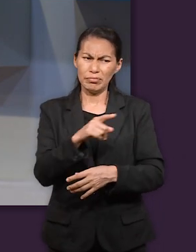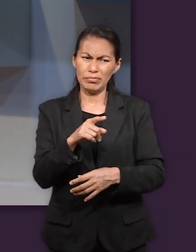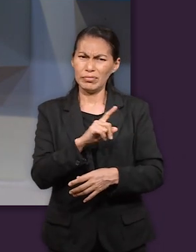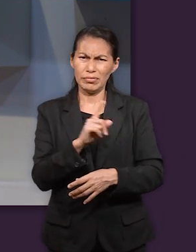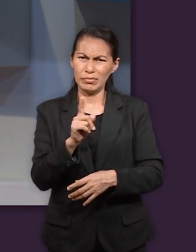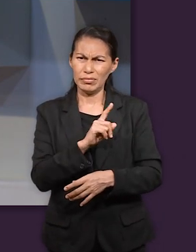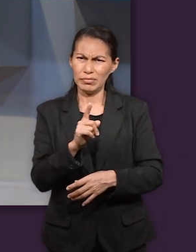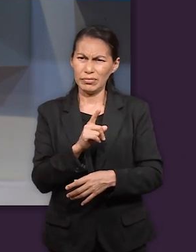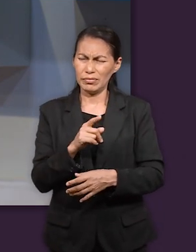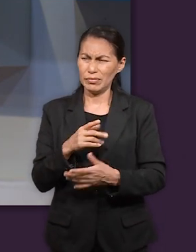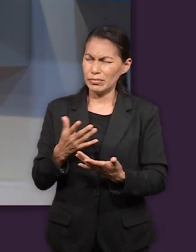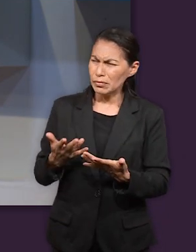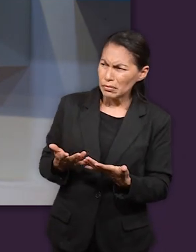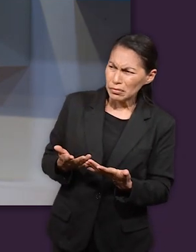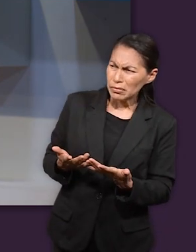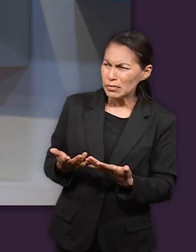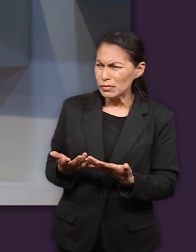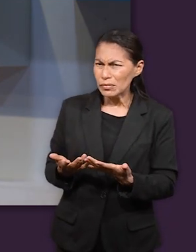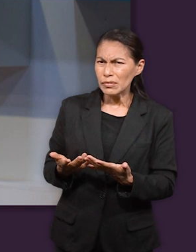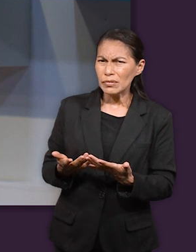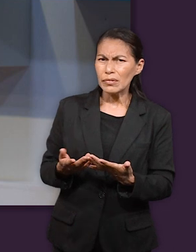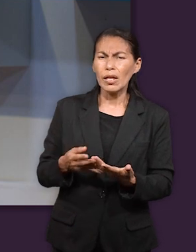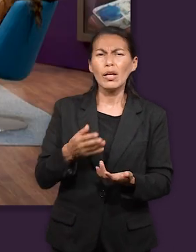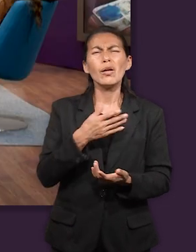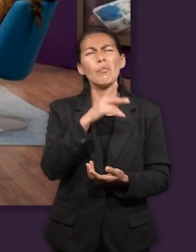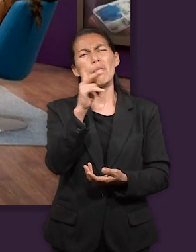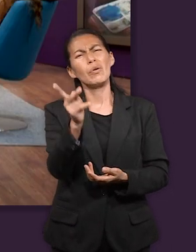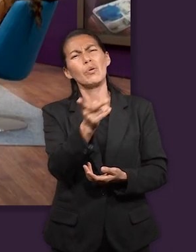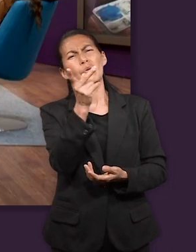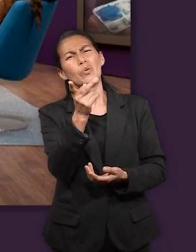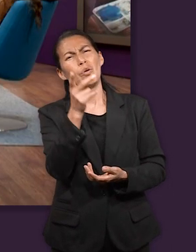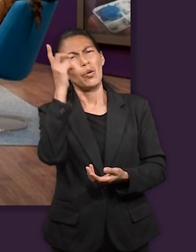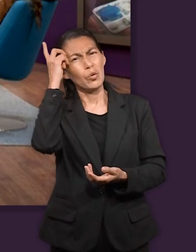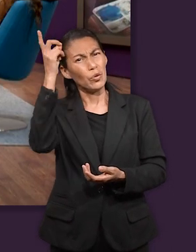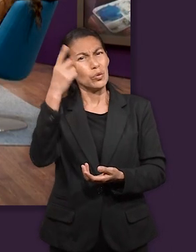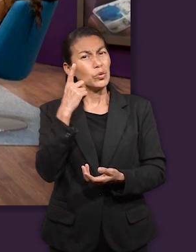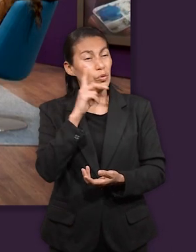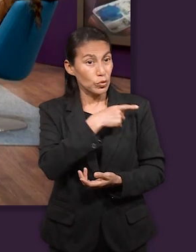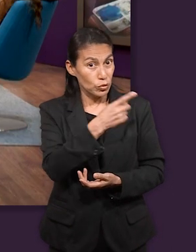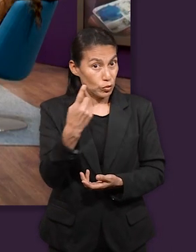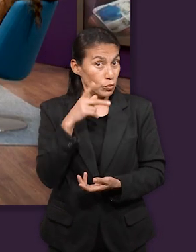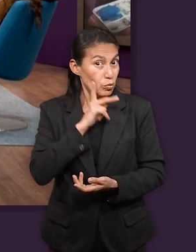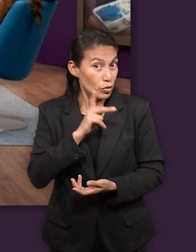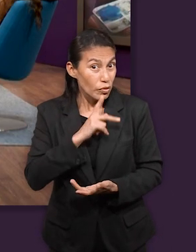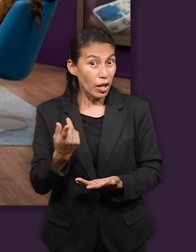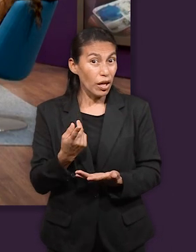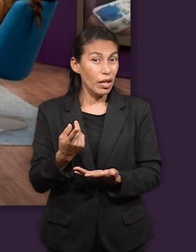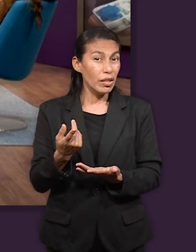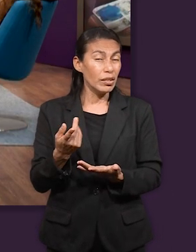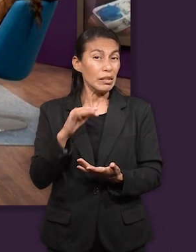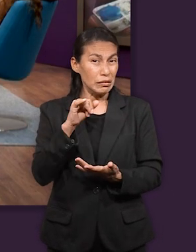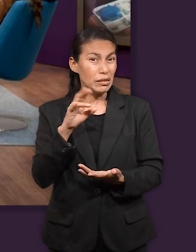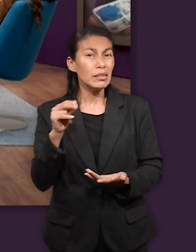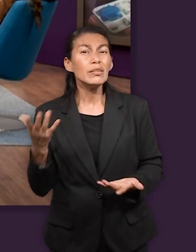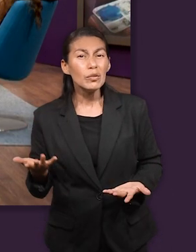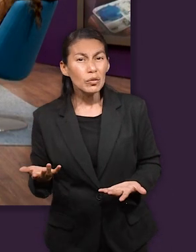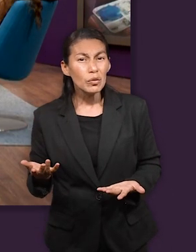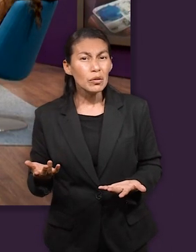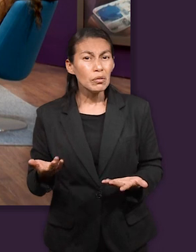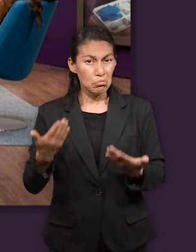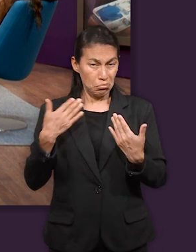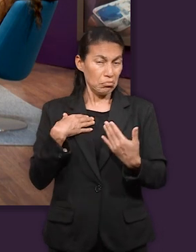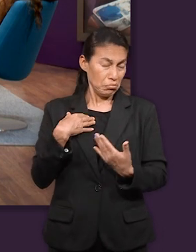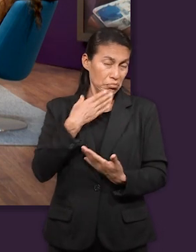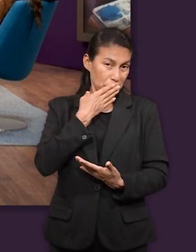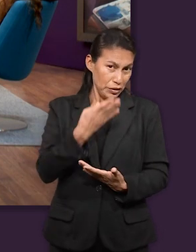le hace y entonces la lección para nosotros la pregunta es cómo nos prueba Dios será que a veces Dios